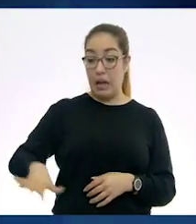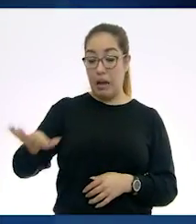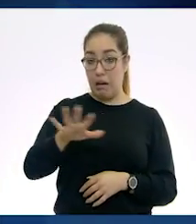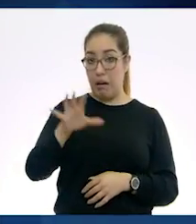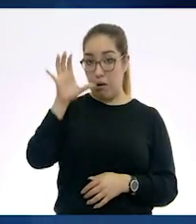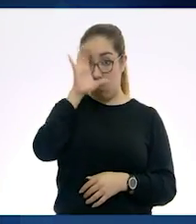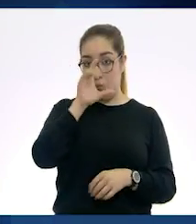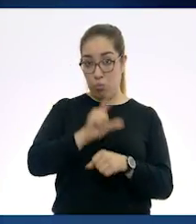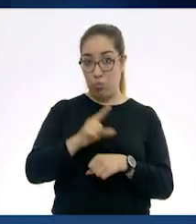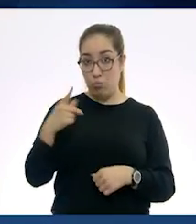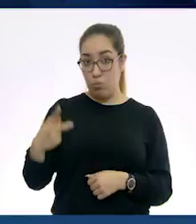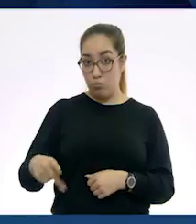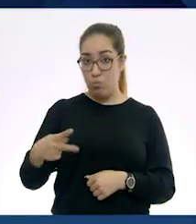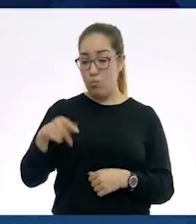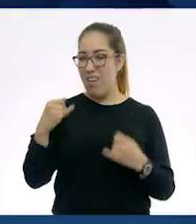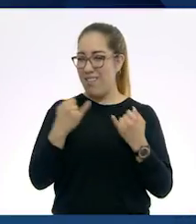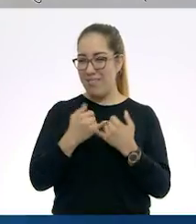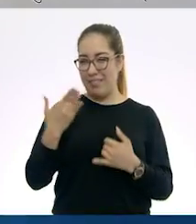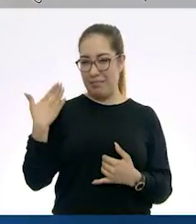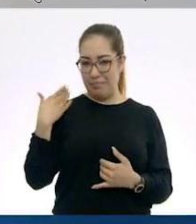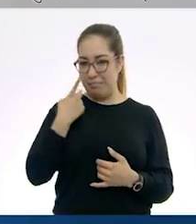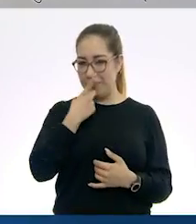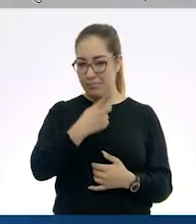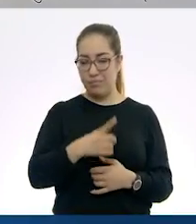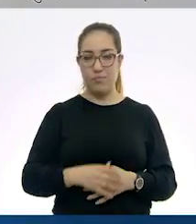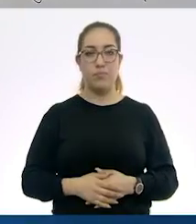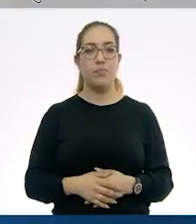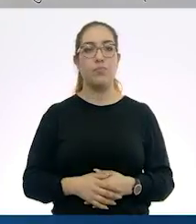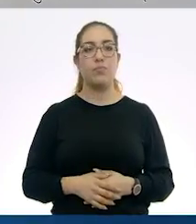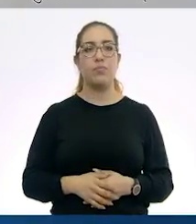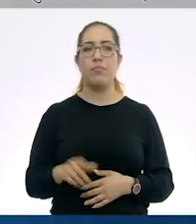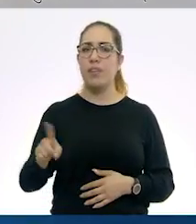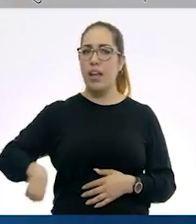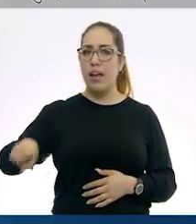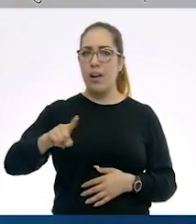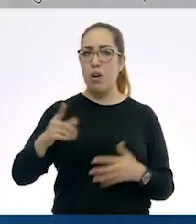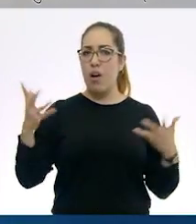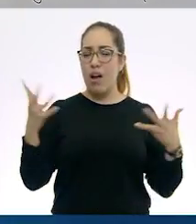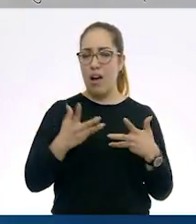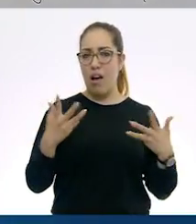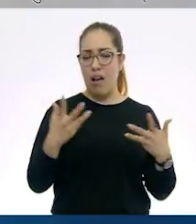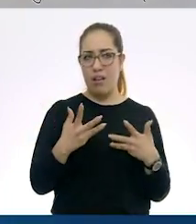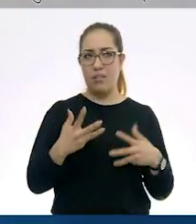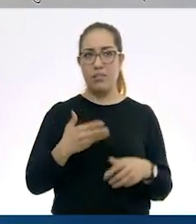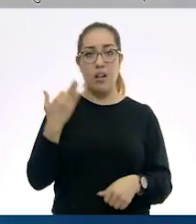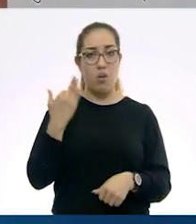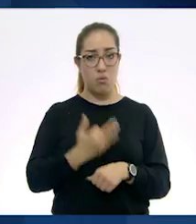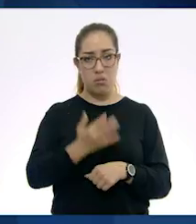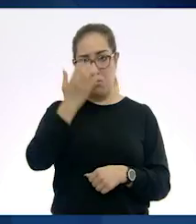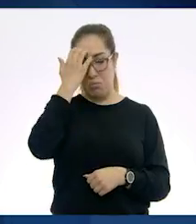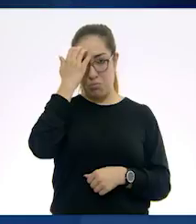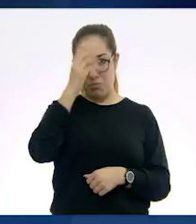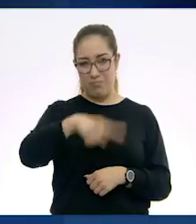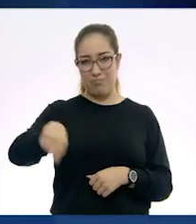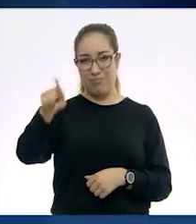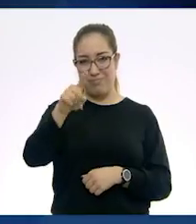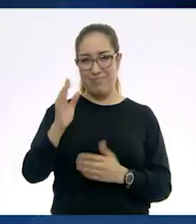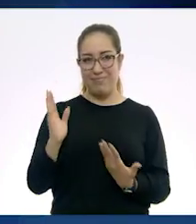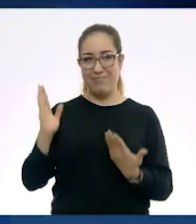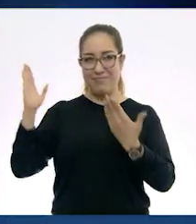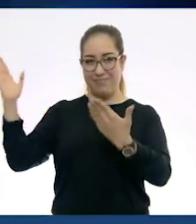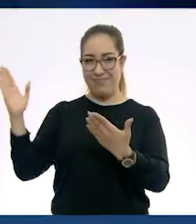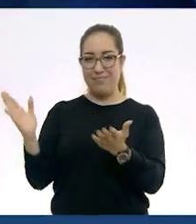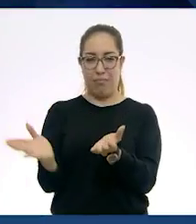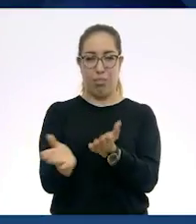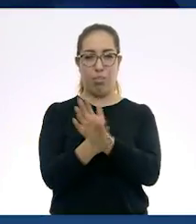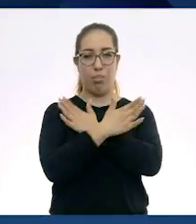estábamos viendo hace rato en las imágenes, desarrollaron lo que nosotros conocemos como los sarcófagos, pero para poder hacerlo